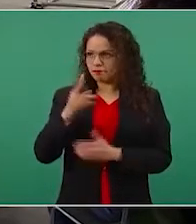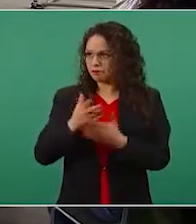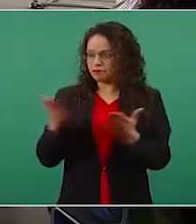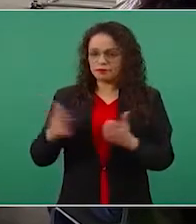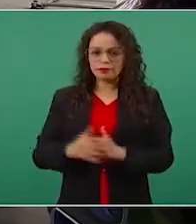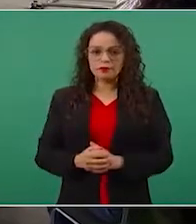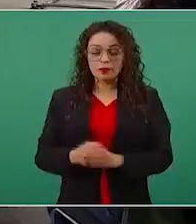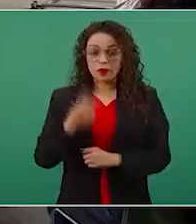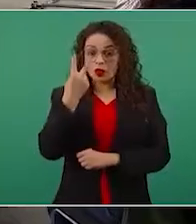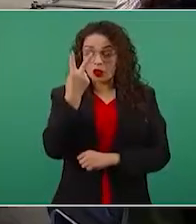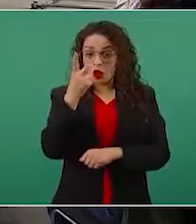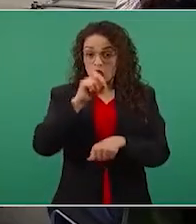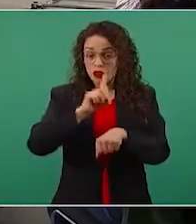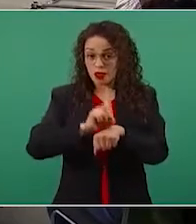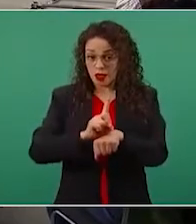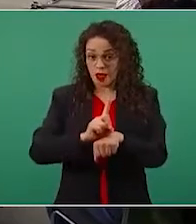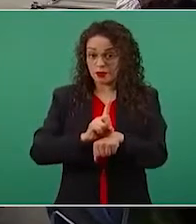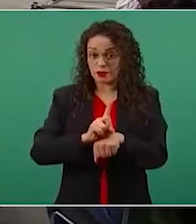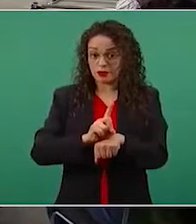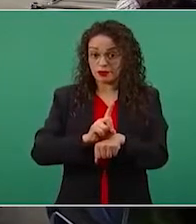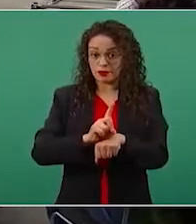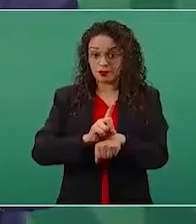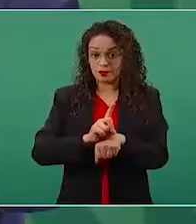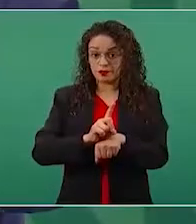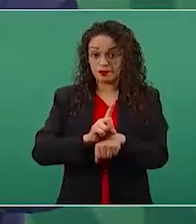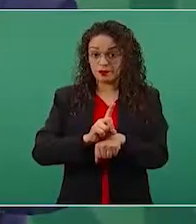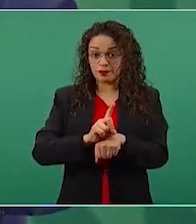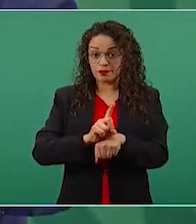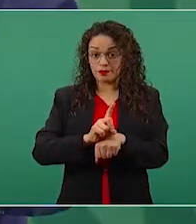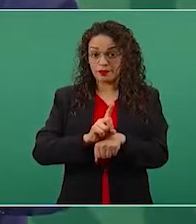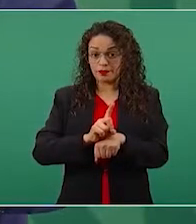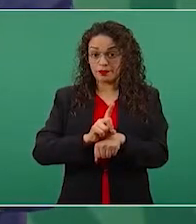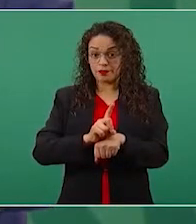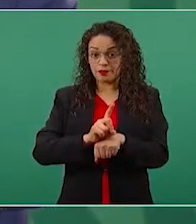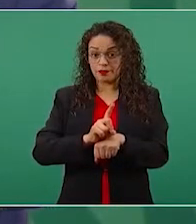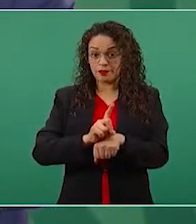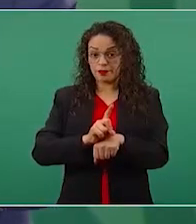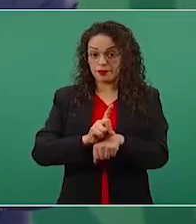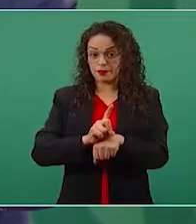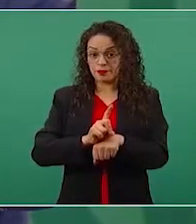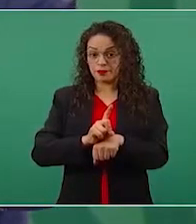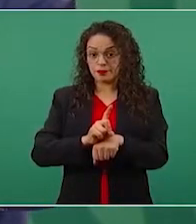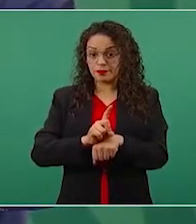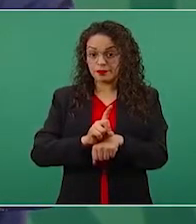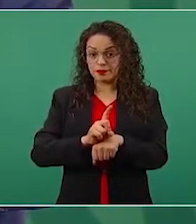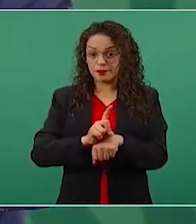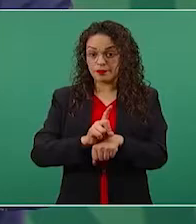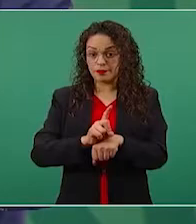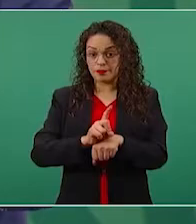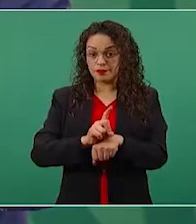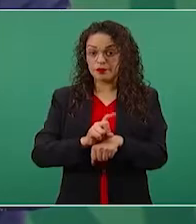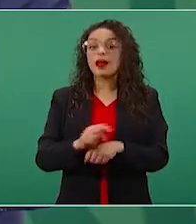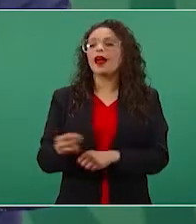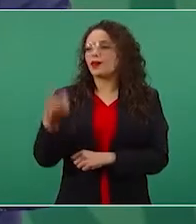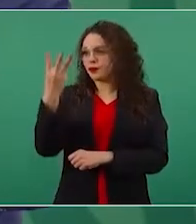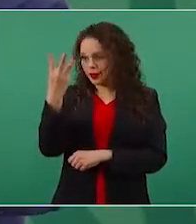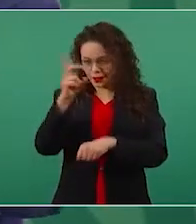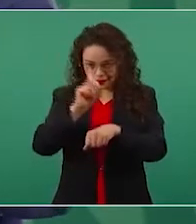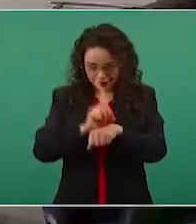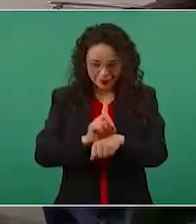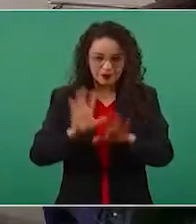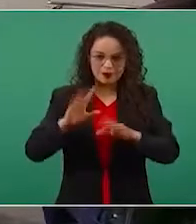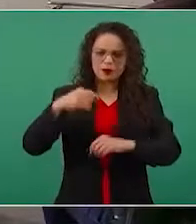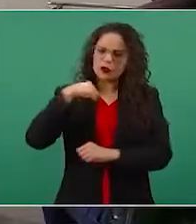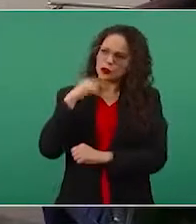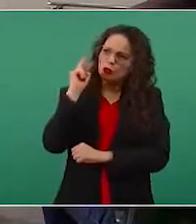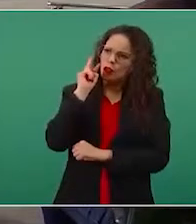Fueron dos días. Al primero pensé porque lo vi, tres días, lo